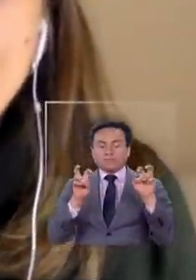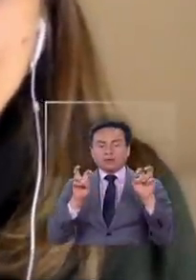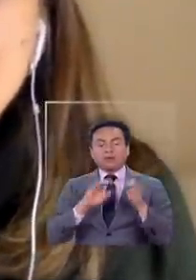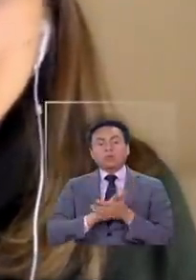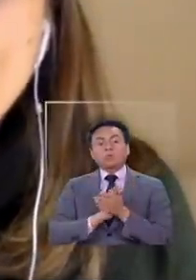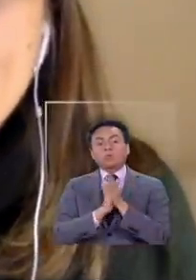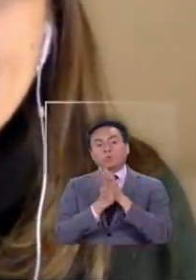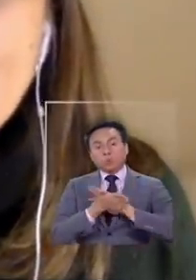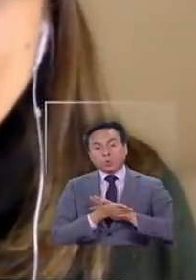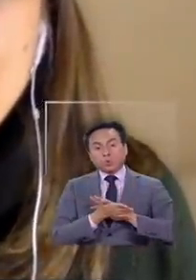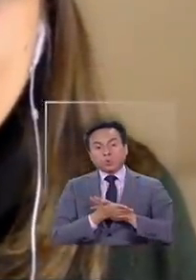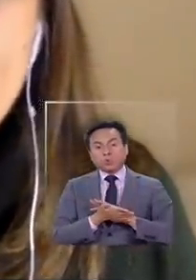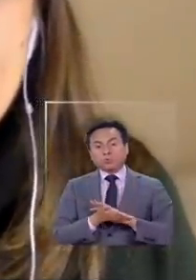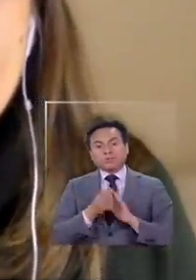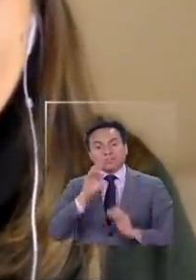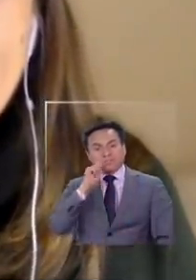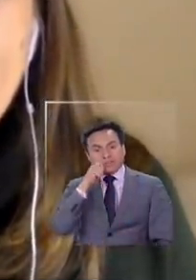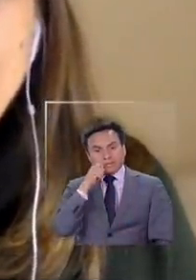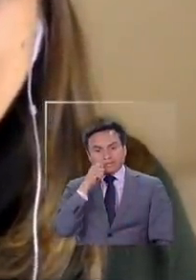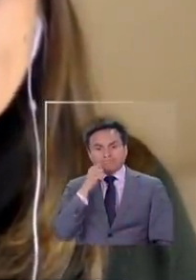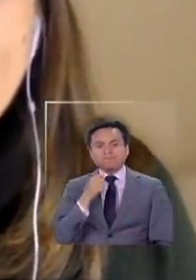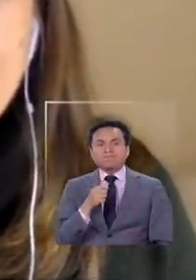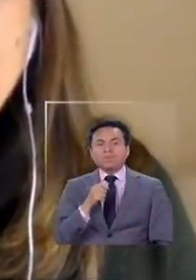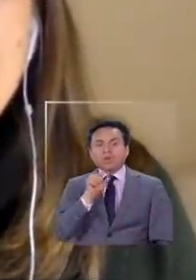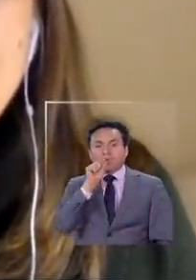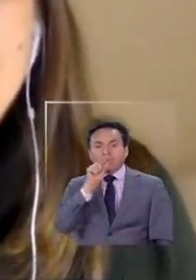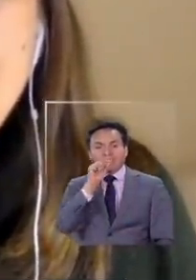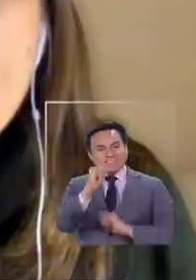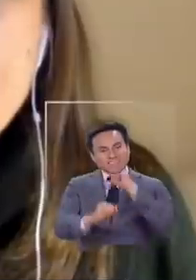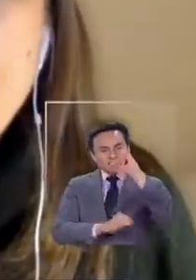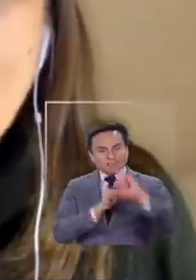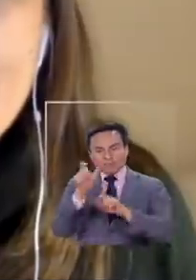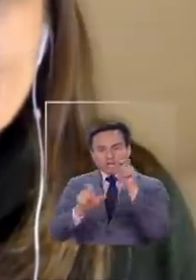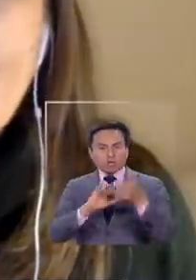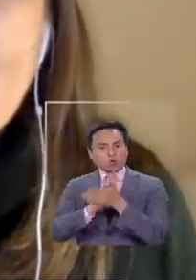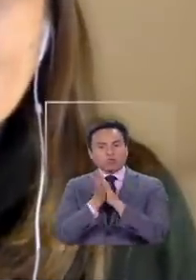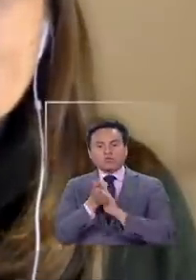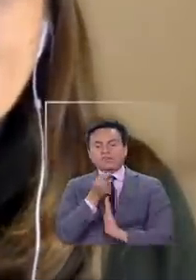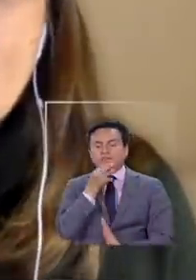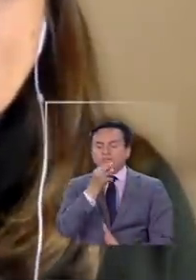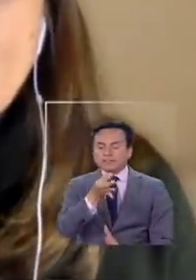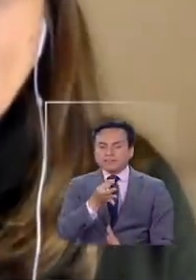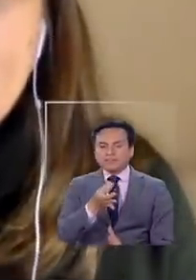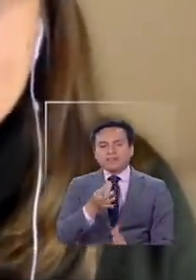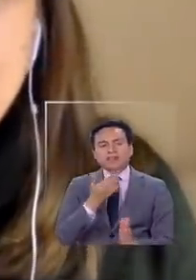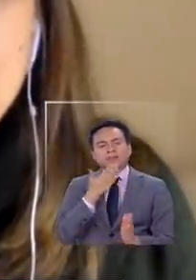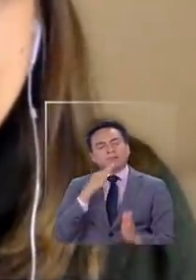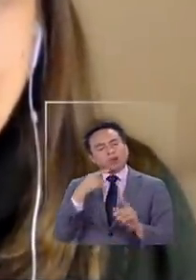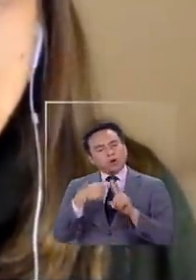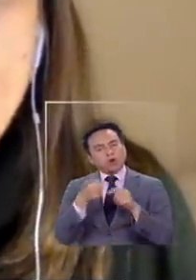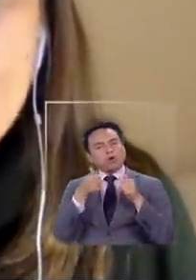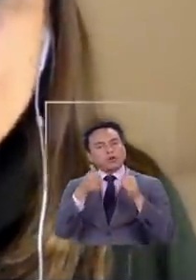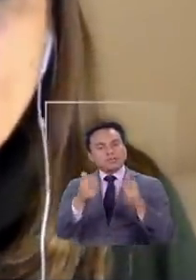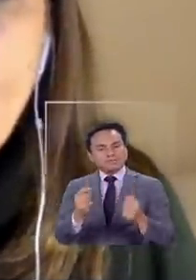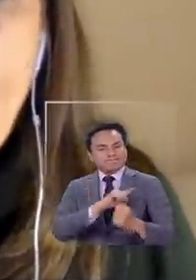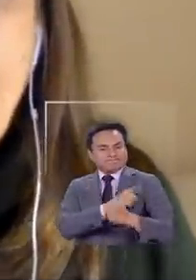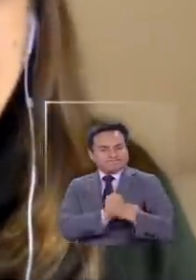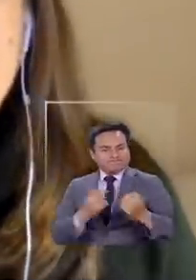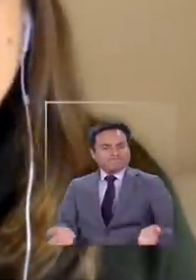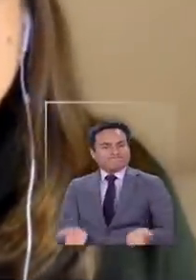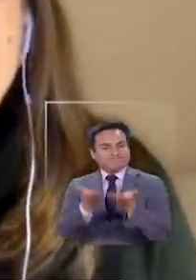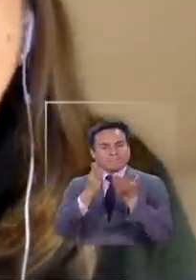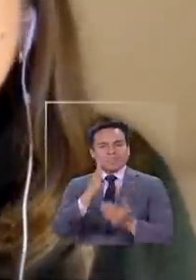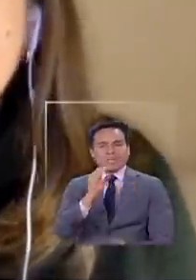lo inmediato fue que en Twitter todo el mundo comenzó a desearles los mejores deseos de recuperación